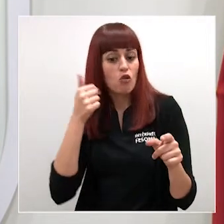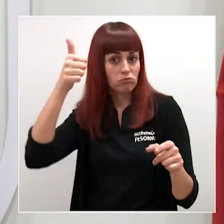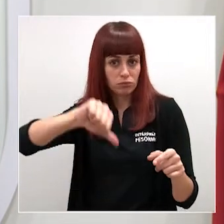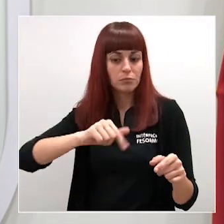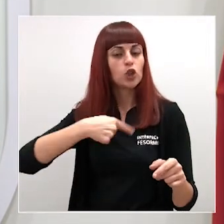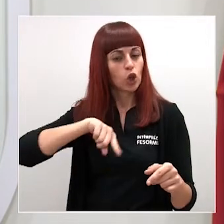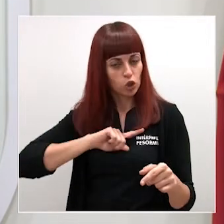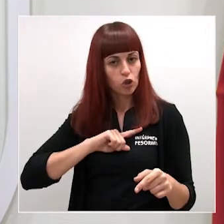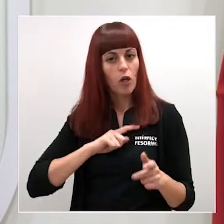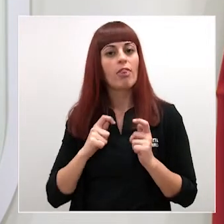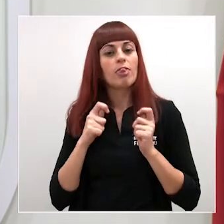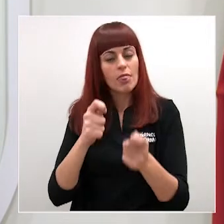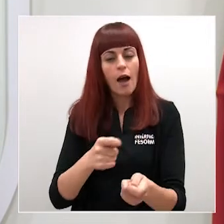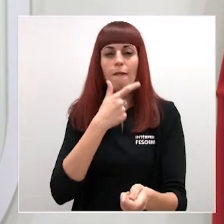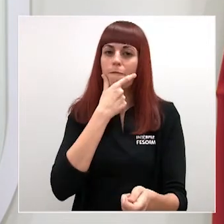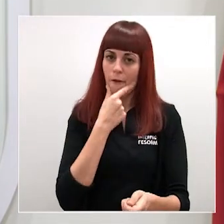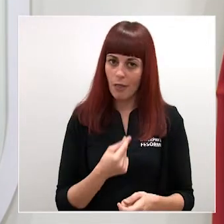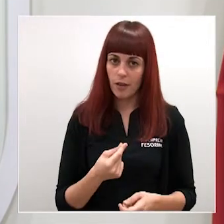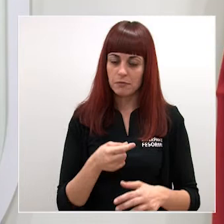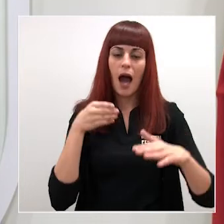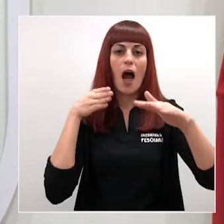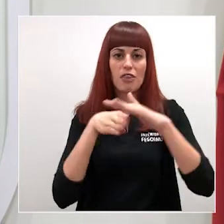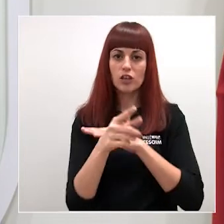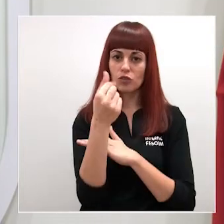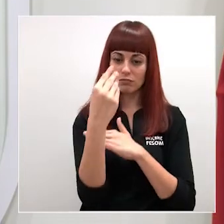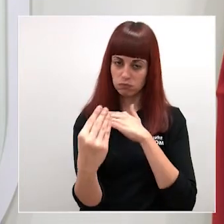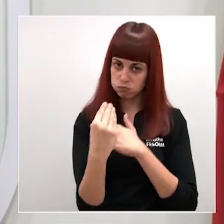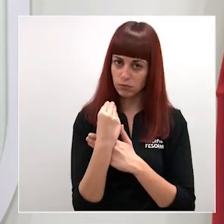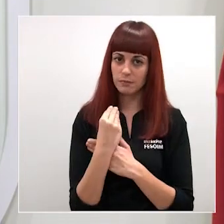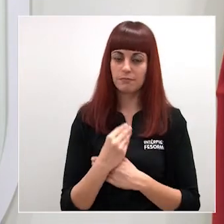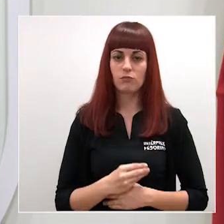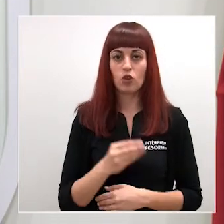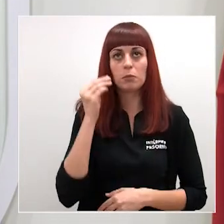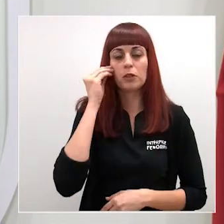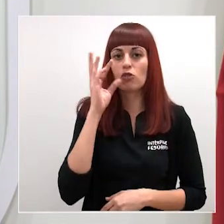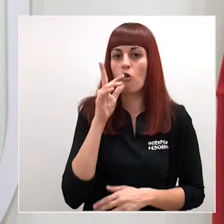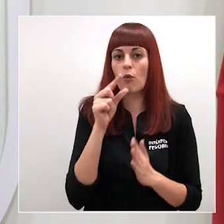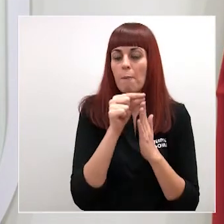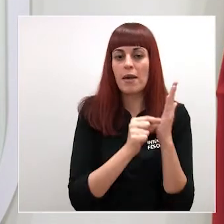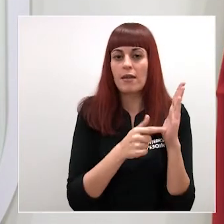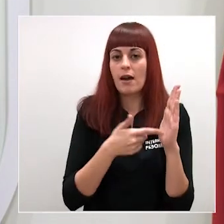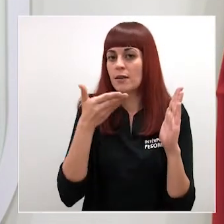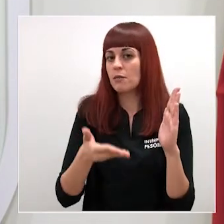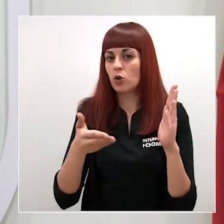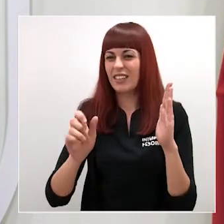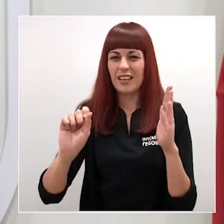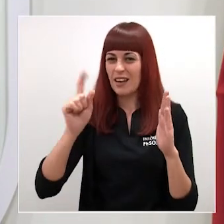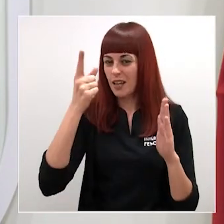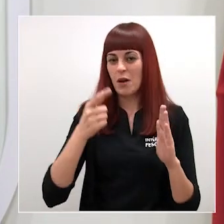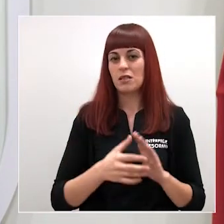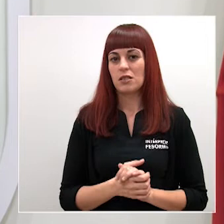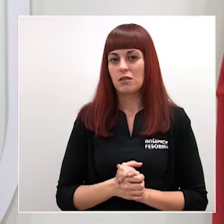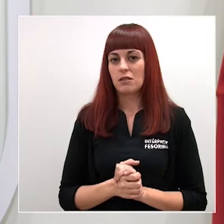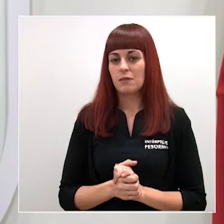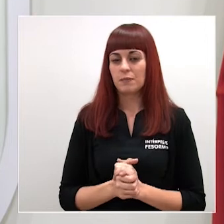nosotros vamos a facilitarles ese acceso a la financiación que yo creo que ahora mismo es una de las medidas más importantes y que más se están demandando